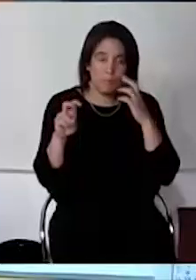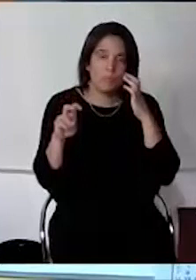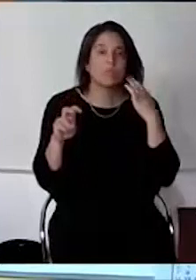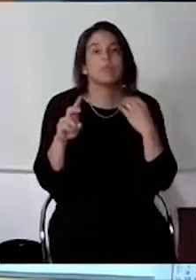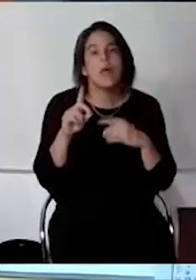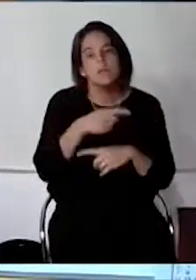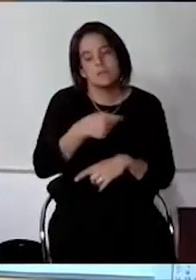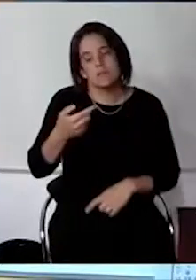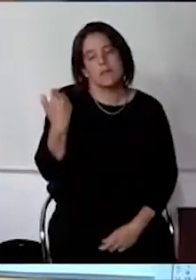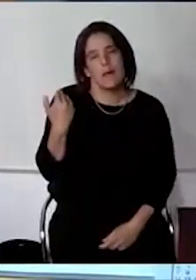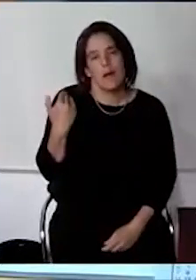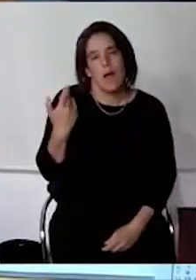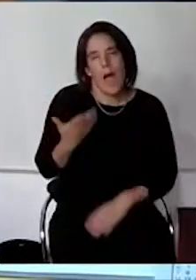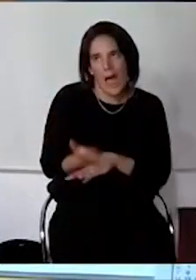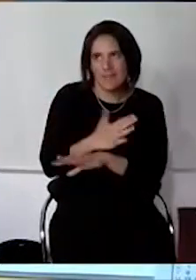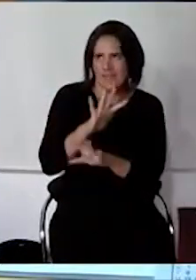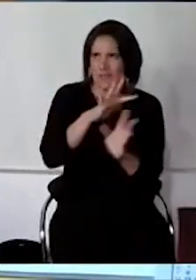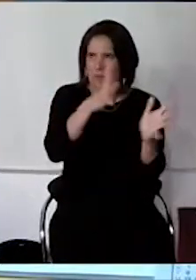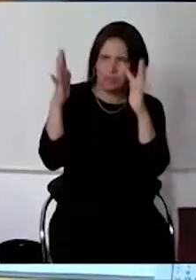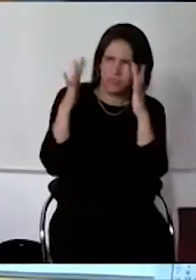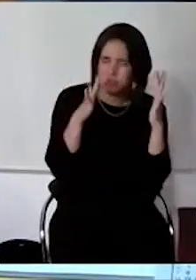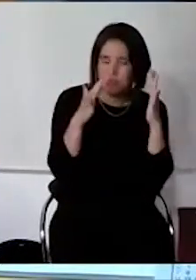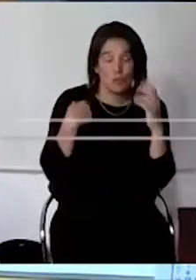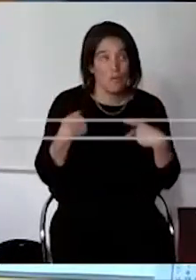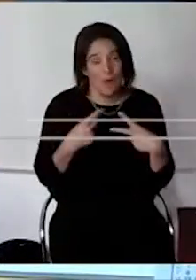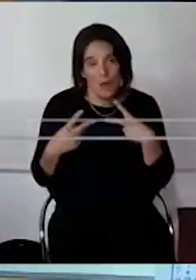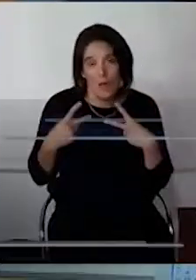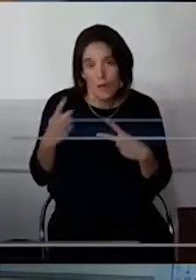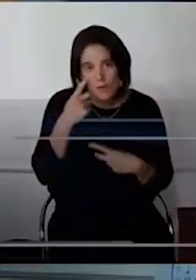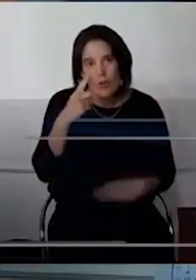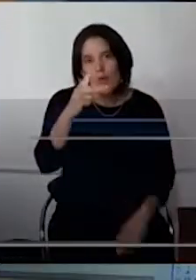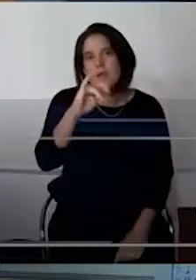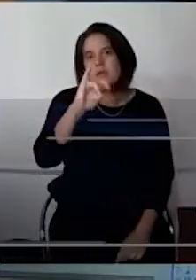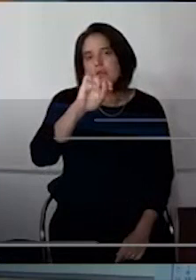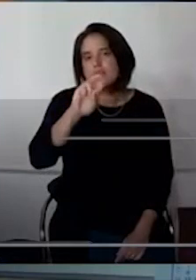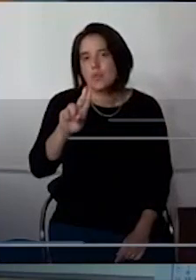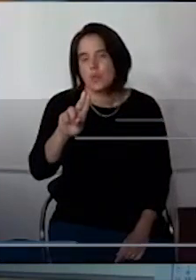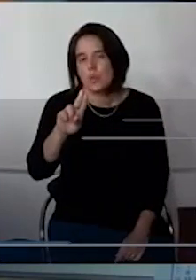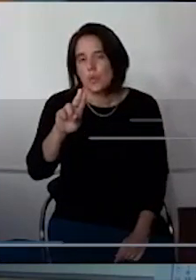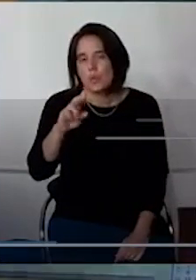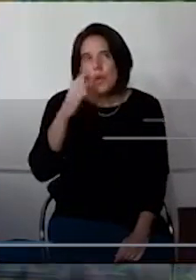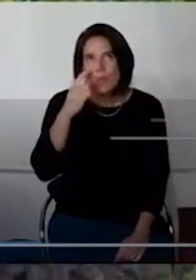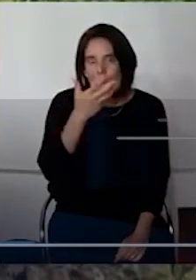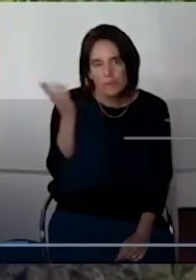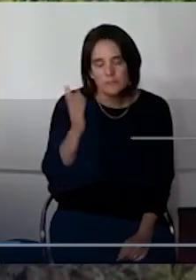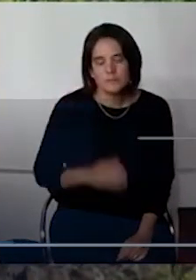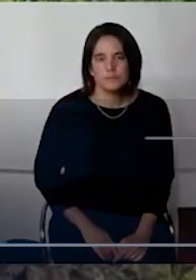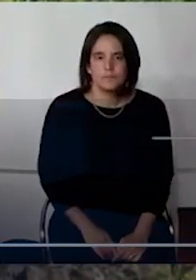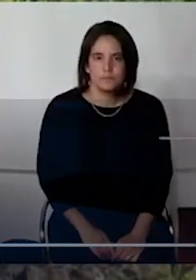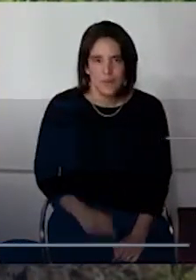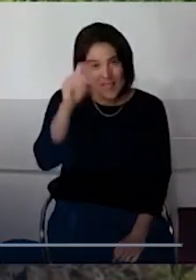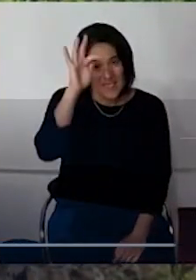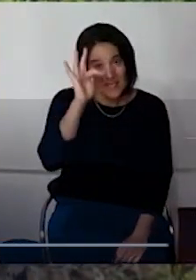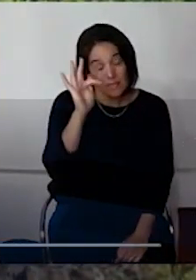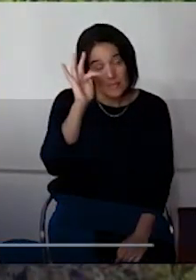La semana pasada, antes del temporal, estuvimos haciendo una recorrida por Quillú, no sé, Marcel, por favor, viendo